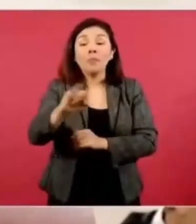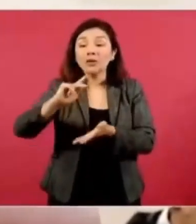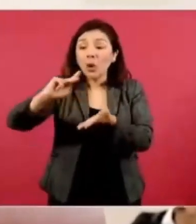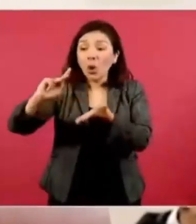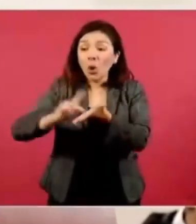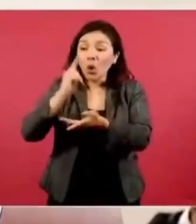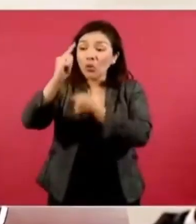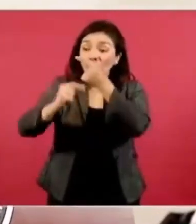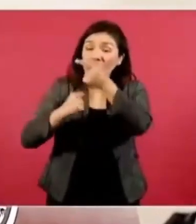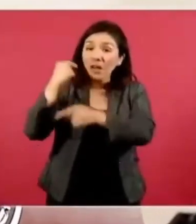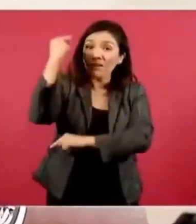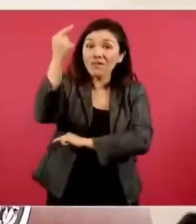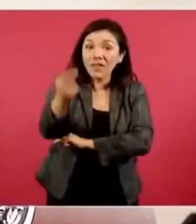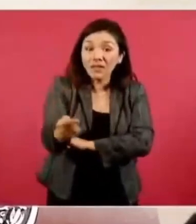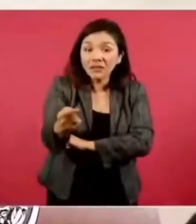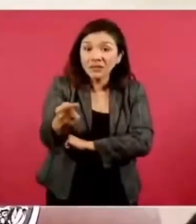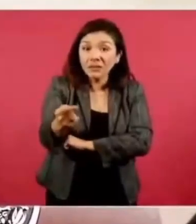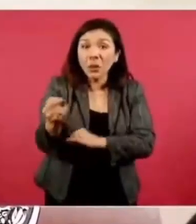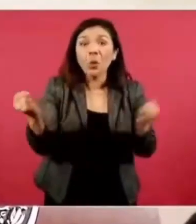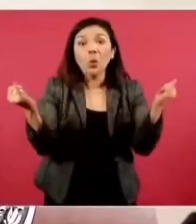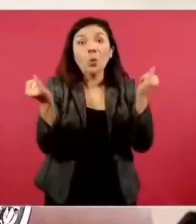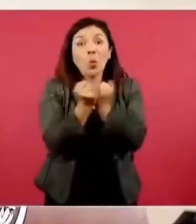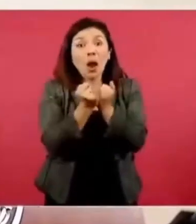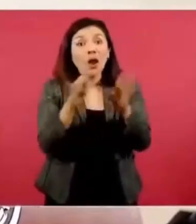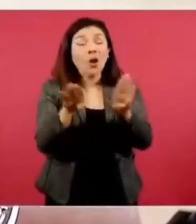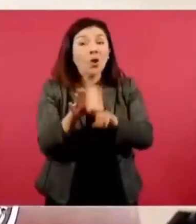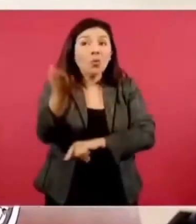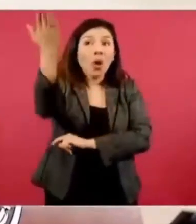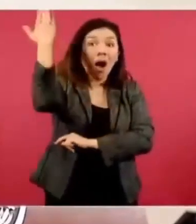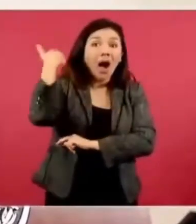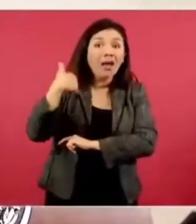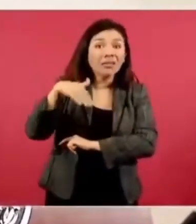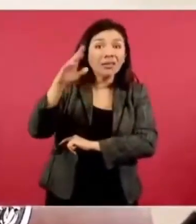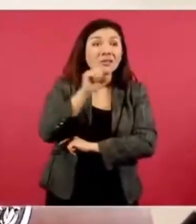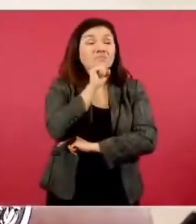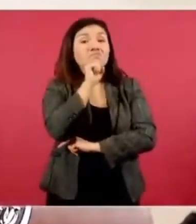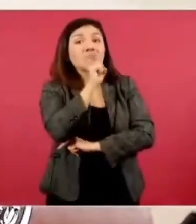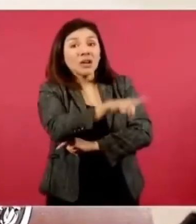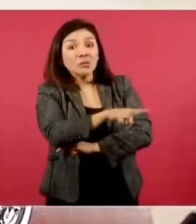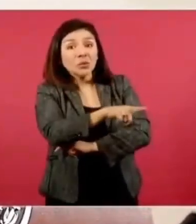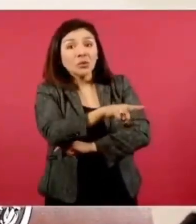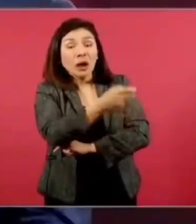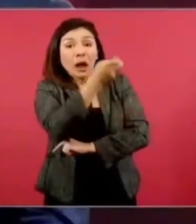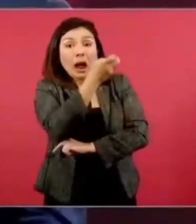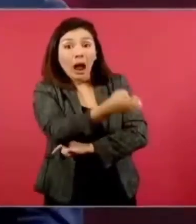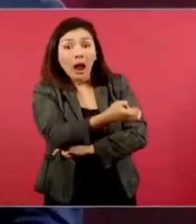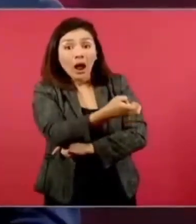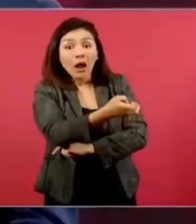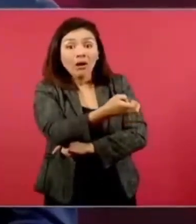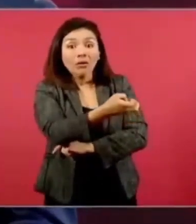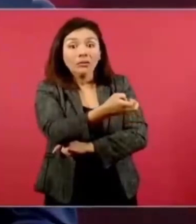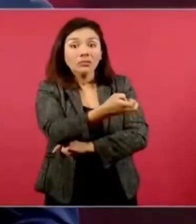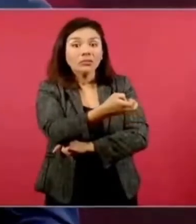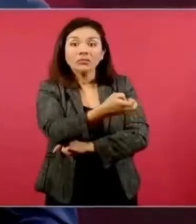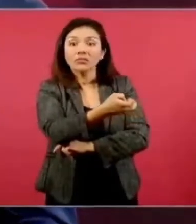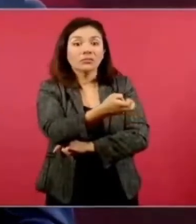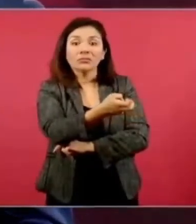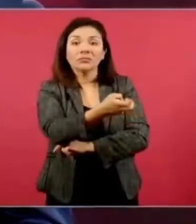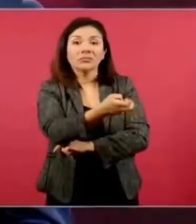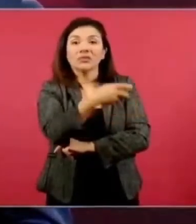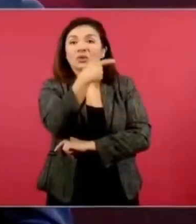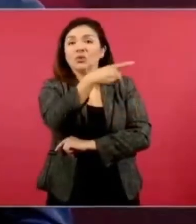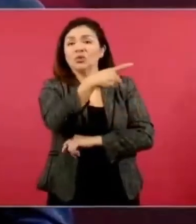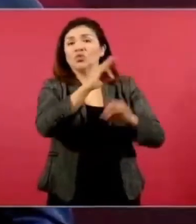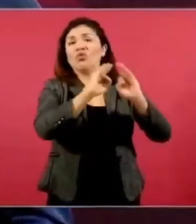regrese ese modelo,